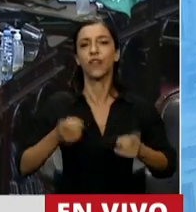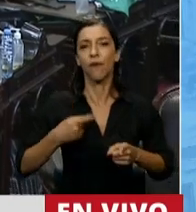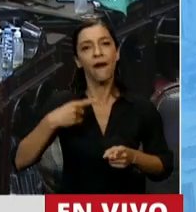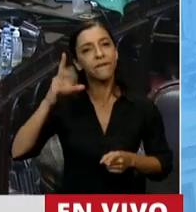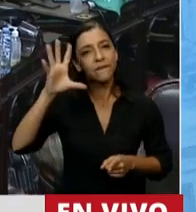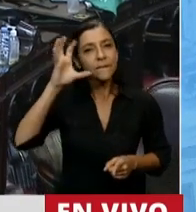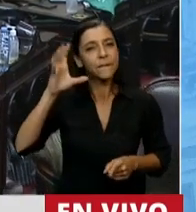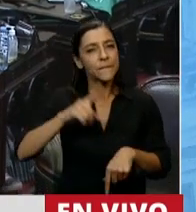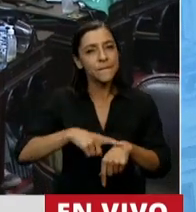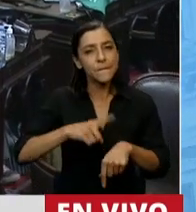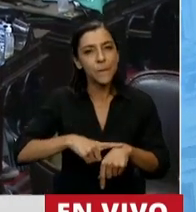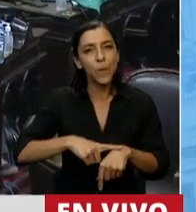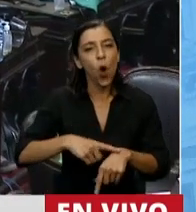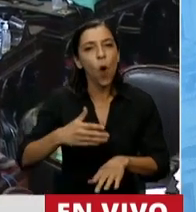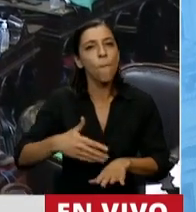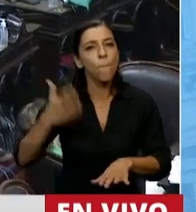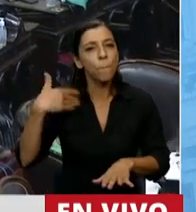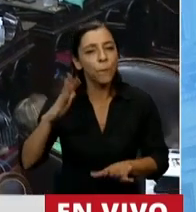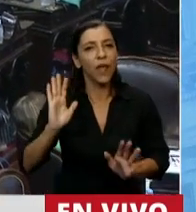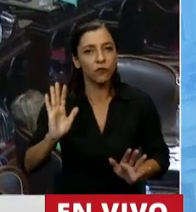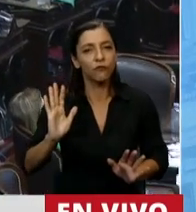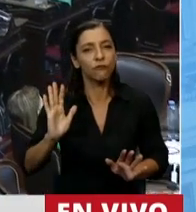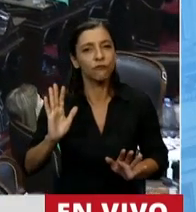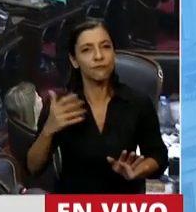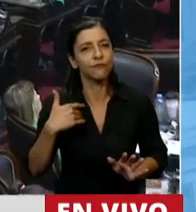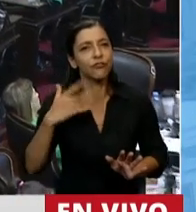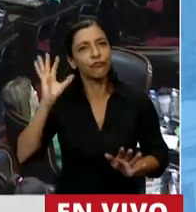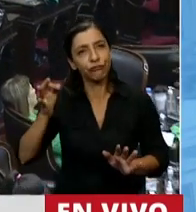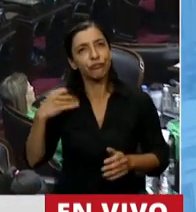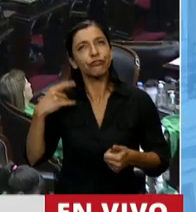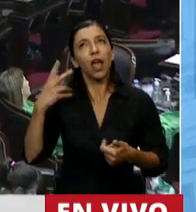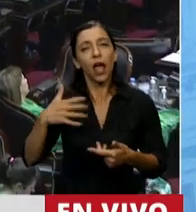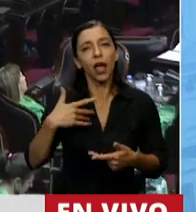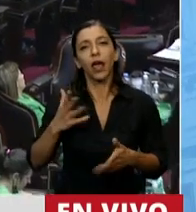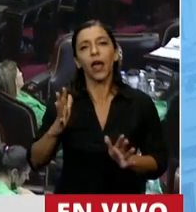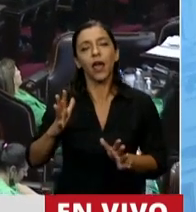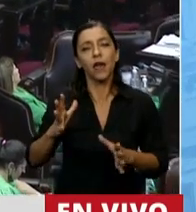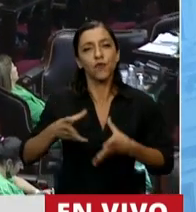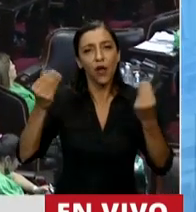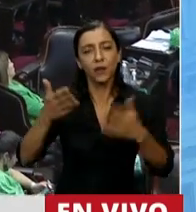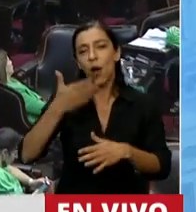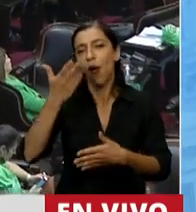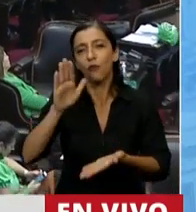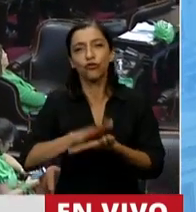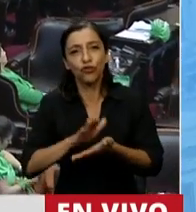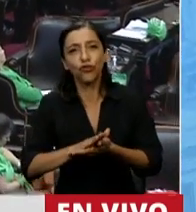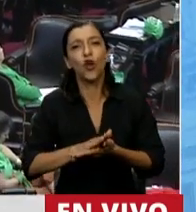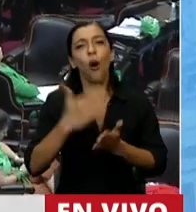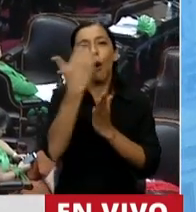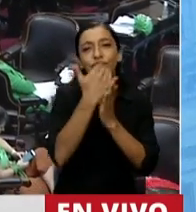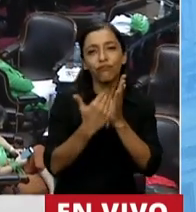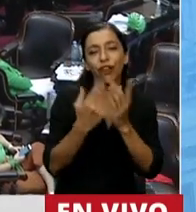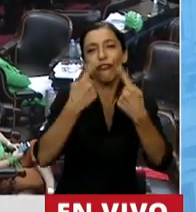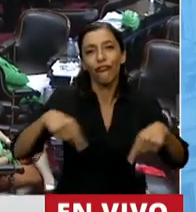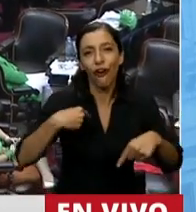en ese compendio de lo que es nuestra doctrina, que son las 20 verdades justicialista, la verdad